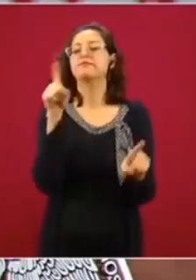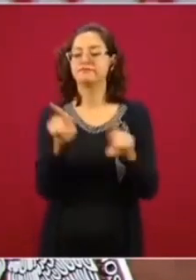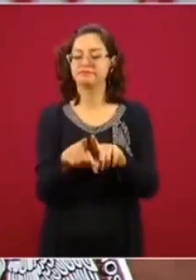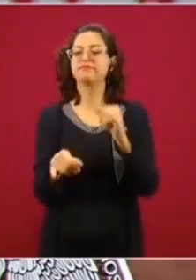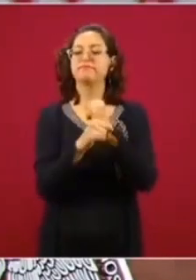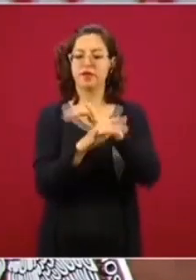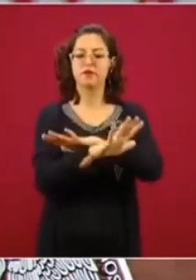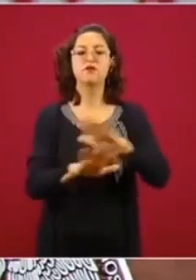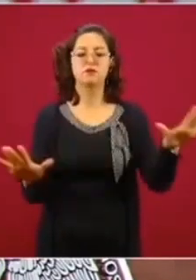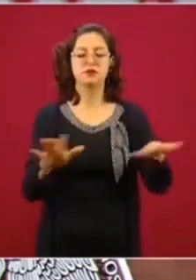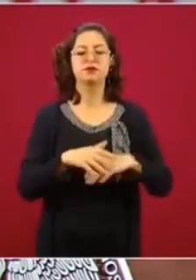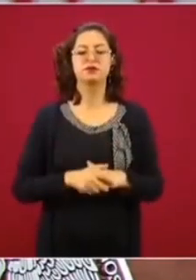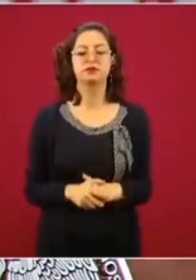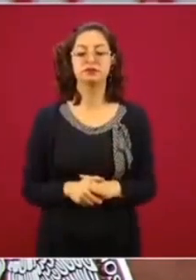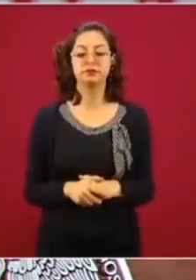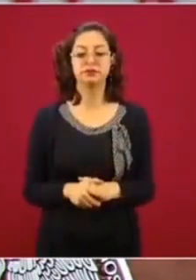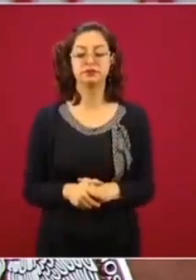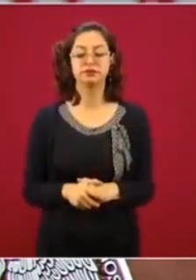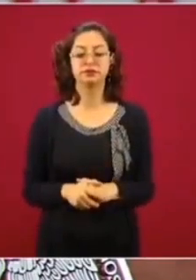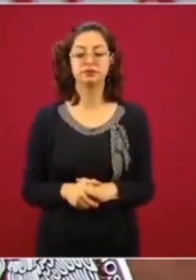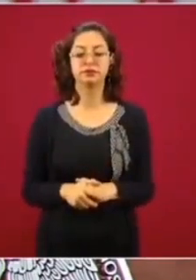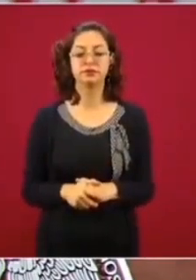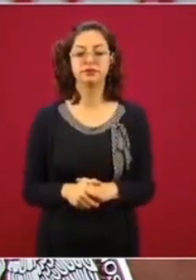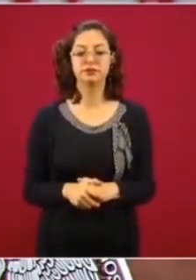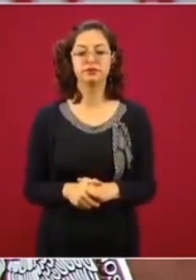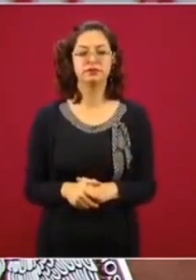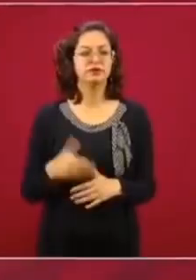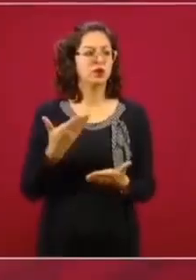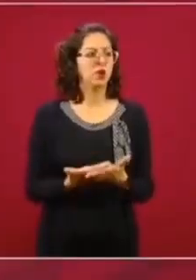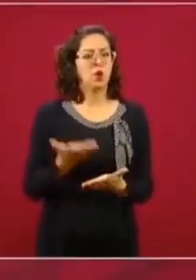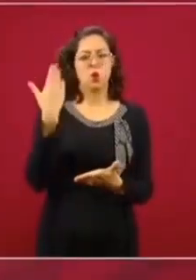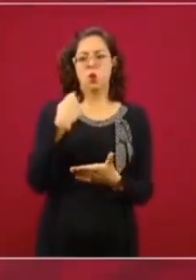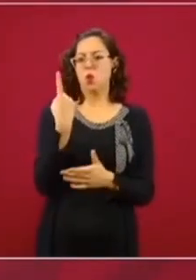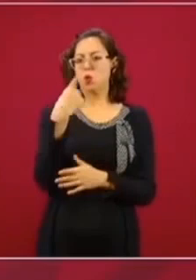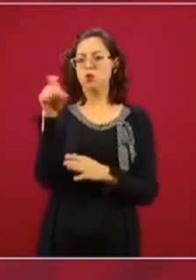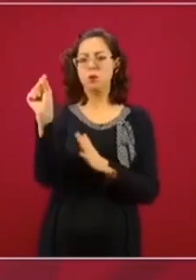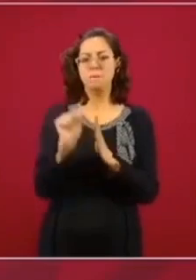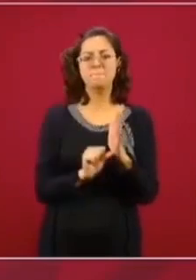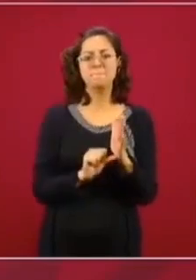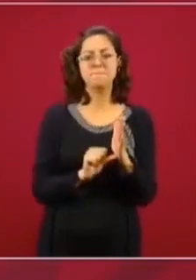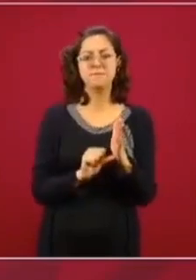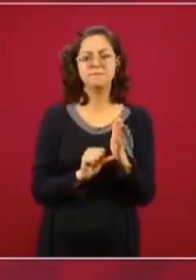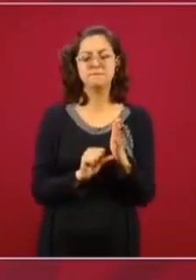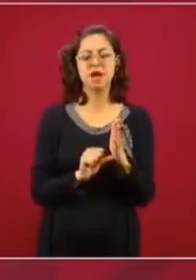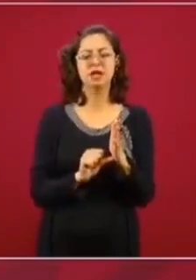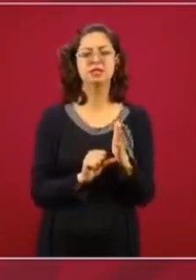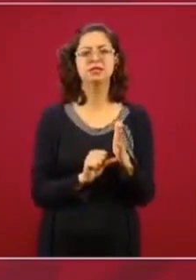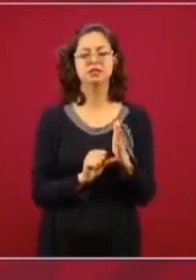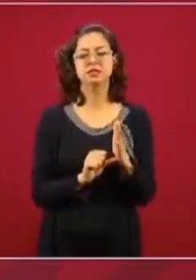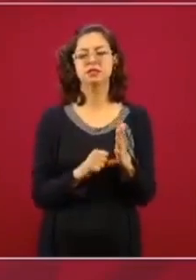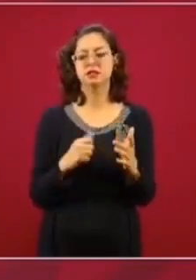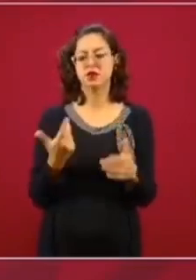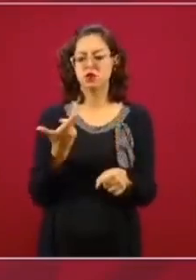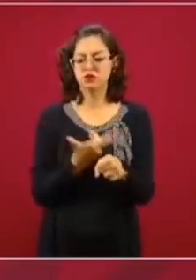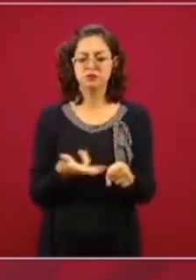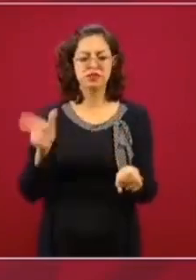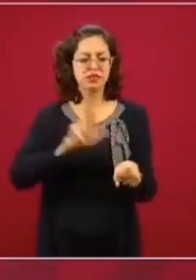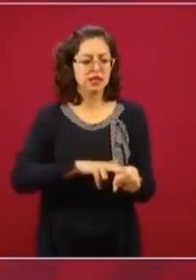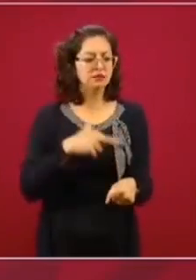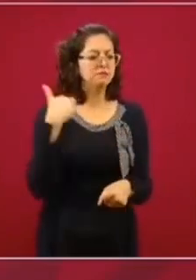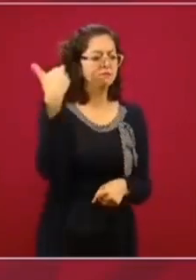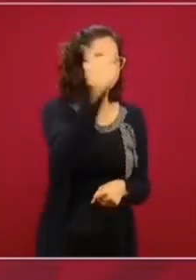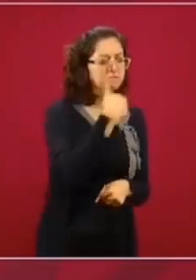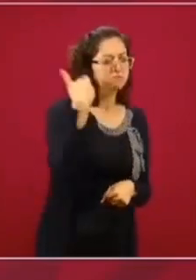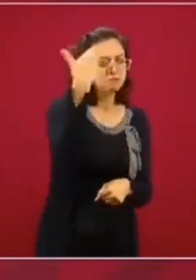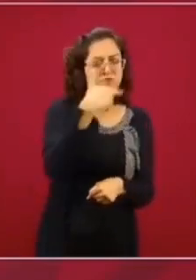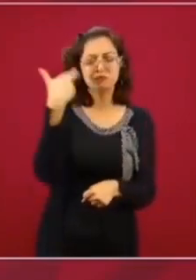eso. hace como un mes, revisando hospitales, fui